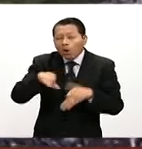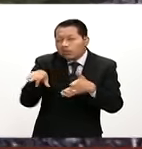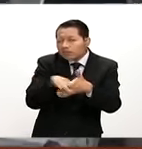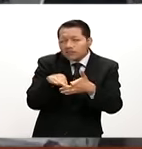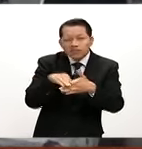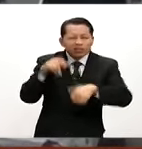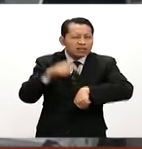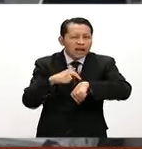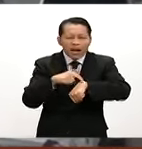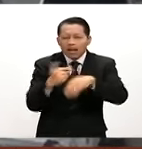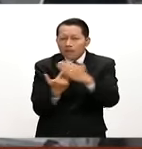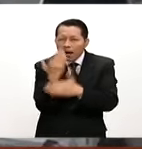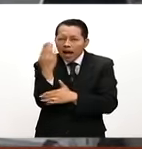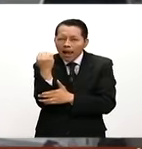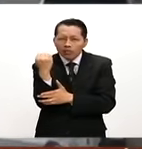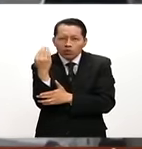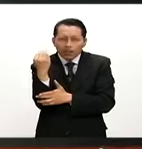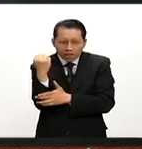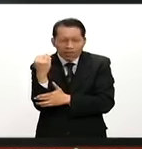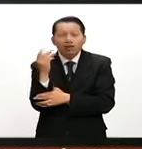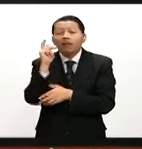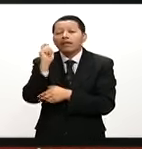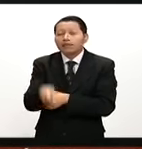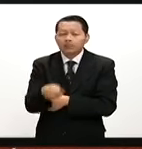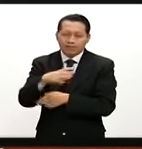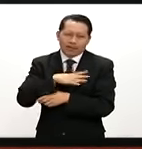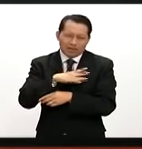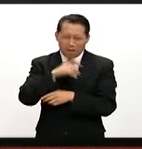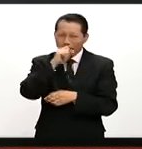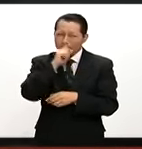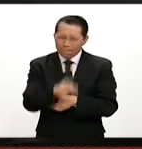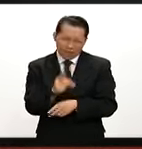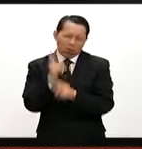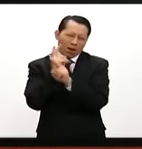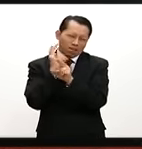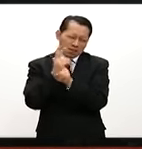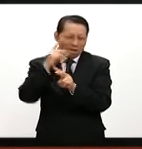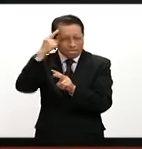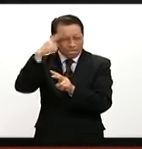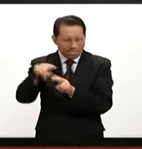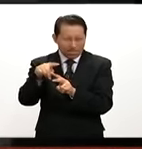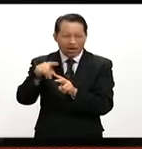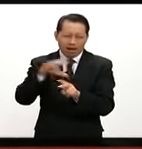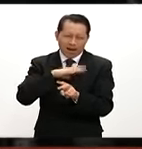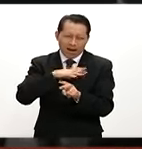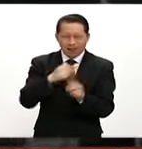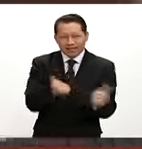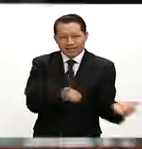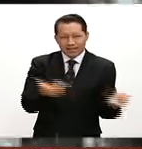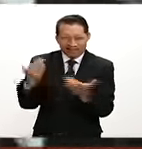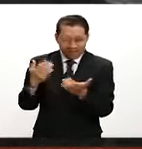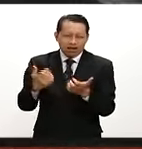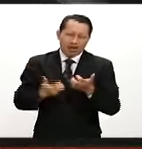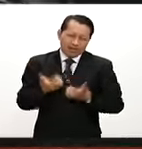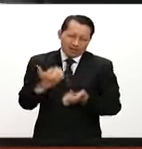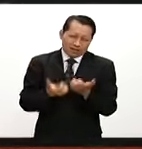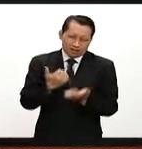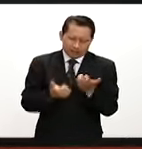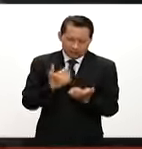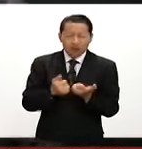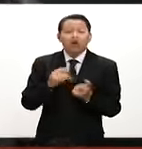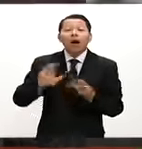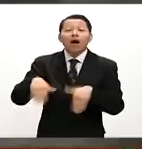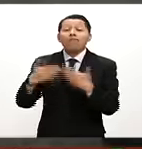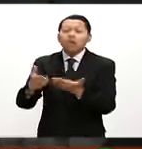se planea que la carroza que lleva las cenizas de Juan Gabriel pase por la avenida Juárez afuera del Noa Noa